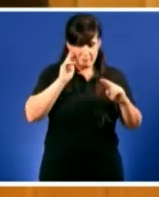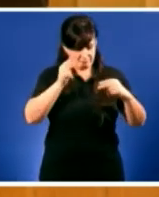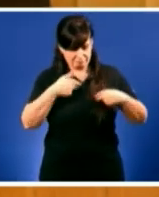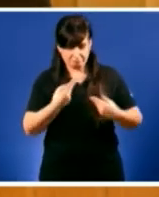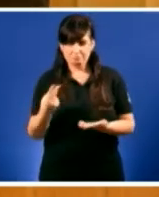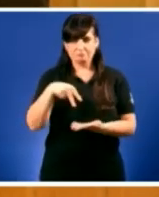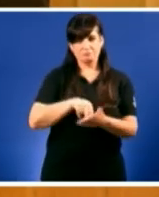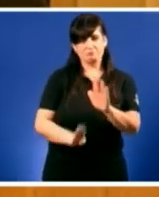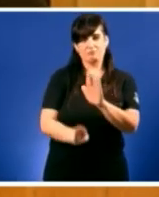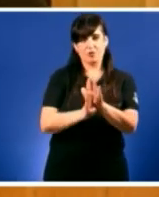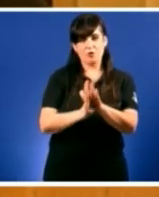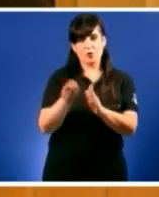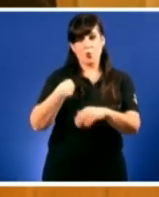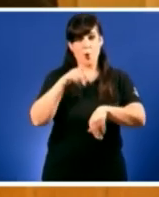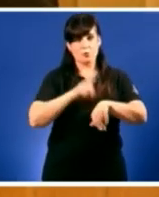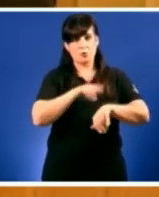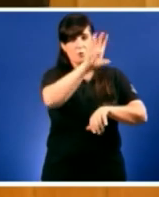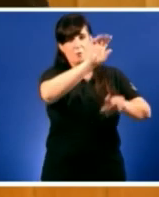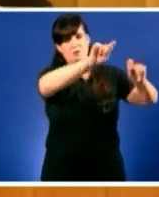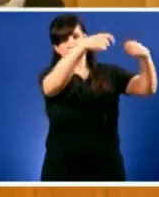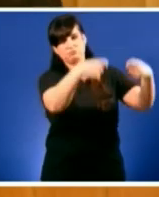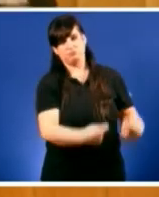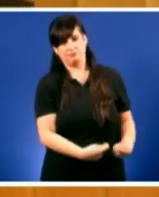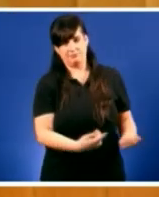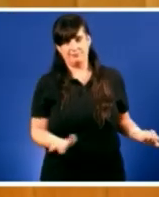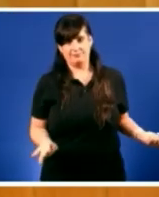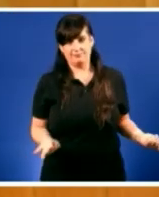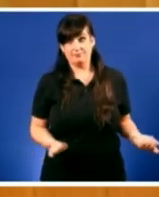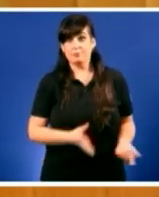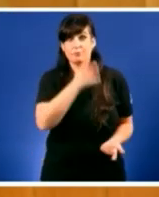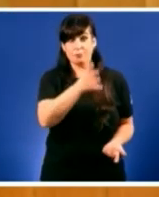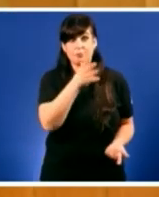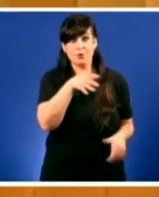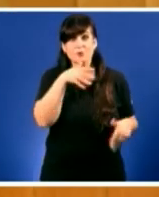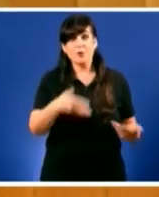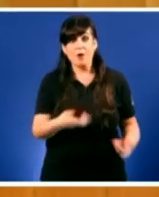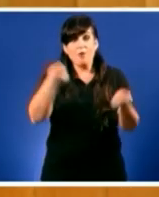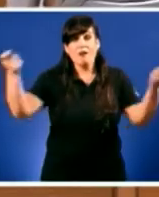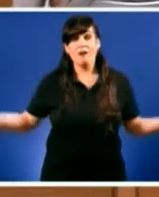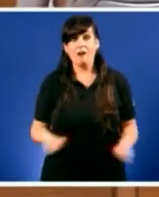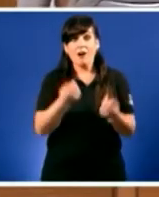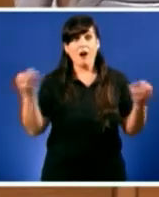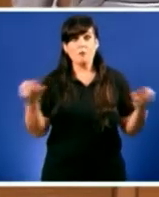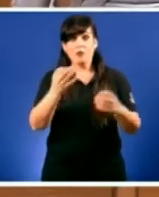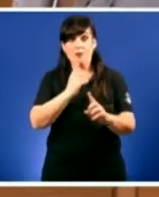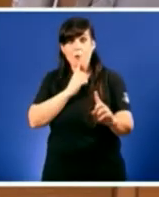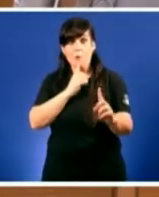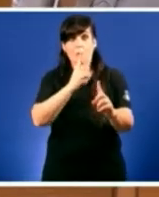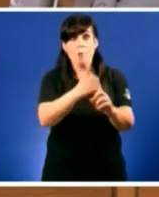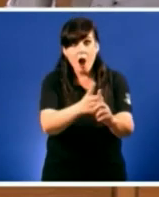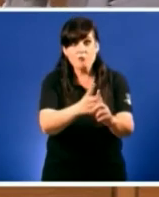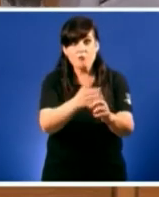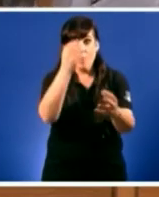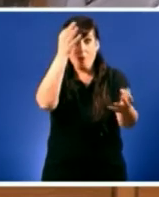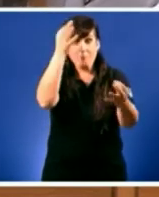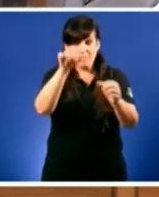mentre se derruba o país. Por iso, agora anuncia que vai facer nun ano o que non fixo en sete.